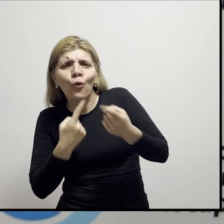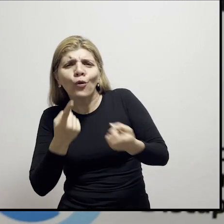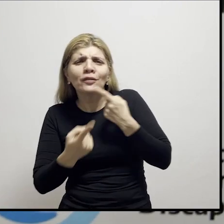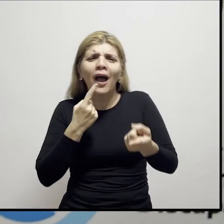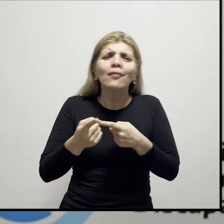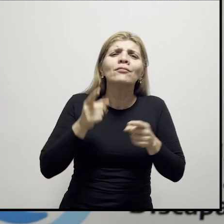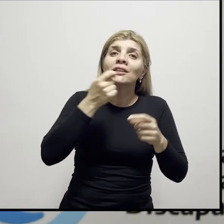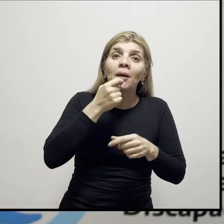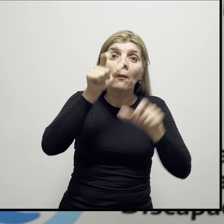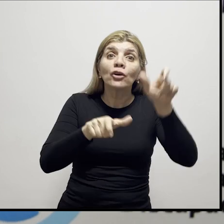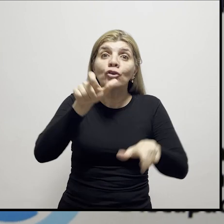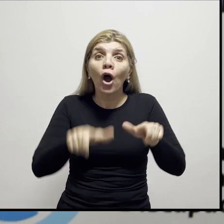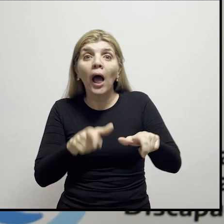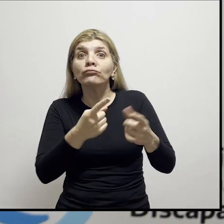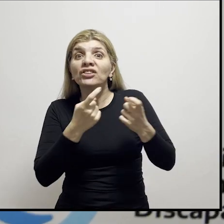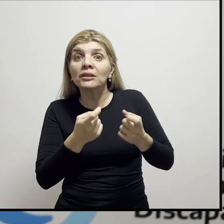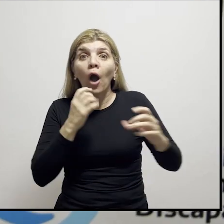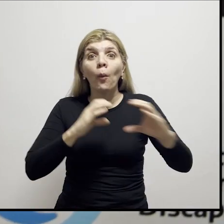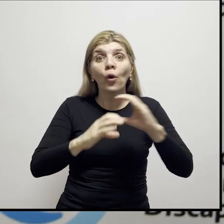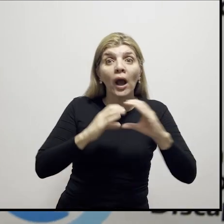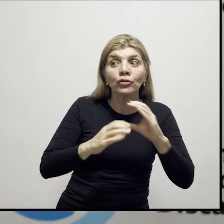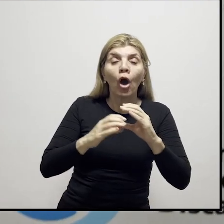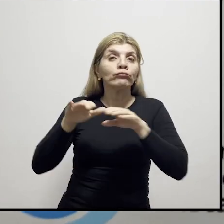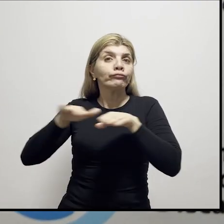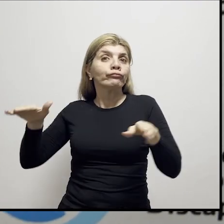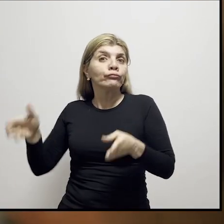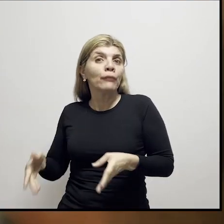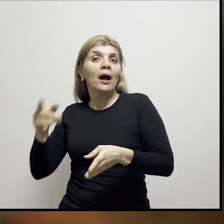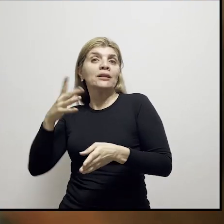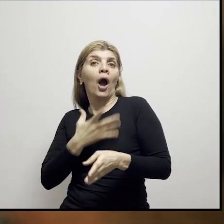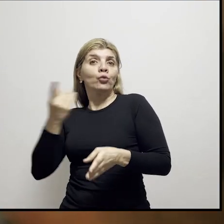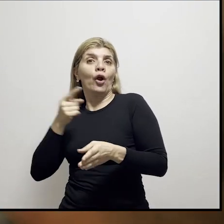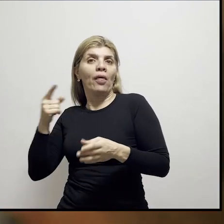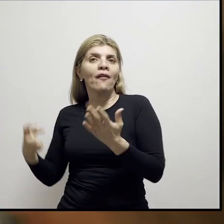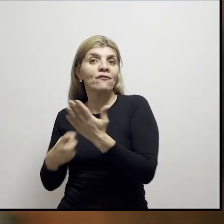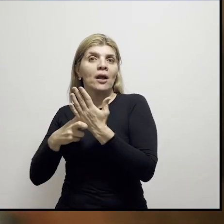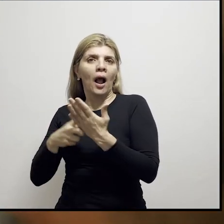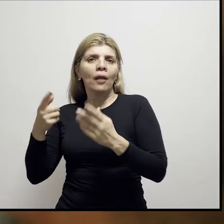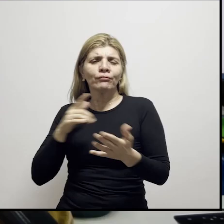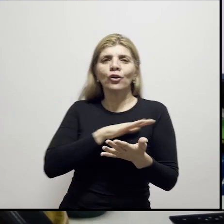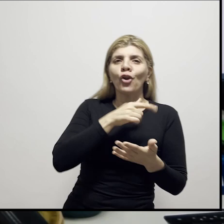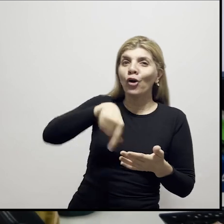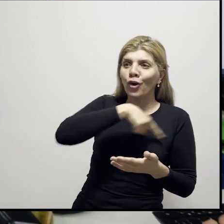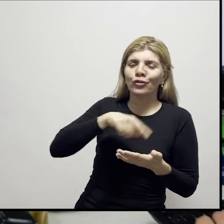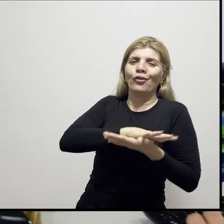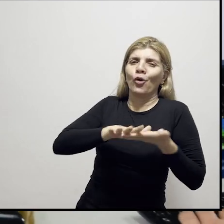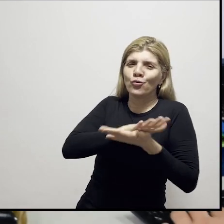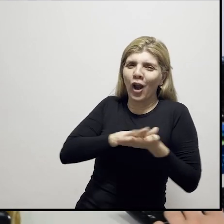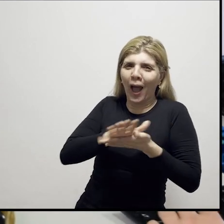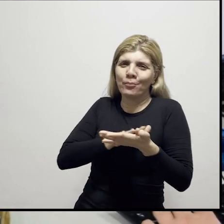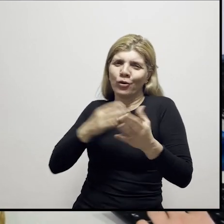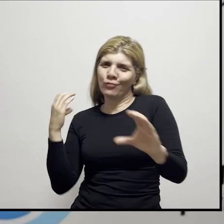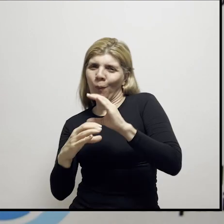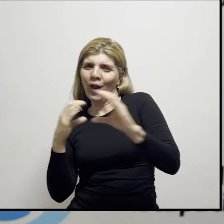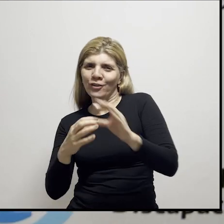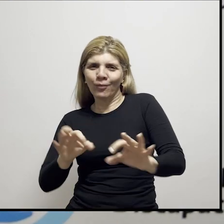cuando hay algunas personas que quieren comunicarse, por ejemplo, con la autoridad de mesa, con algún fiscal, y también lo resolvemos desde acá. Ojalá que la jornada siga